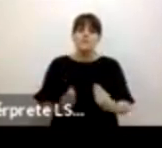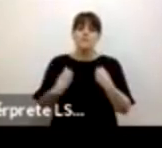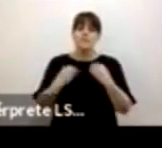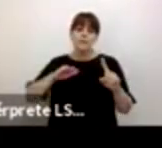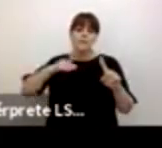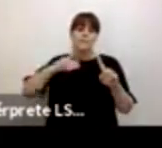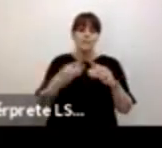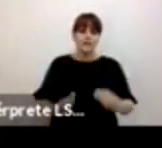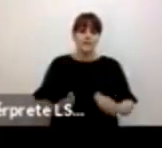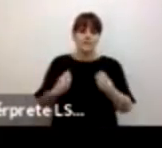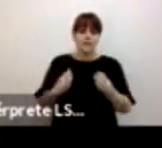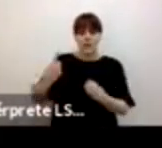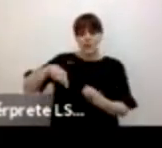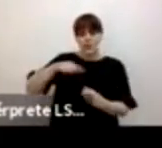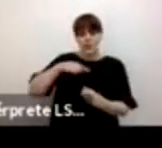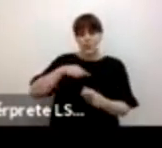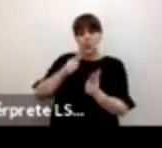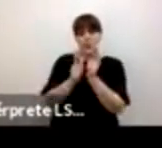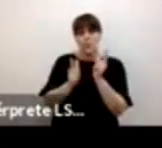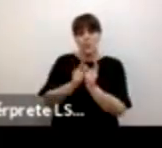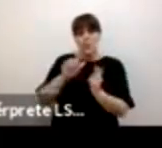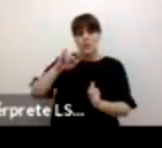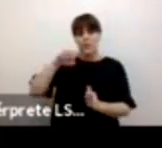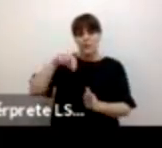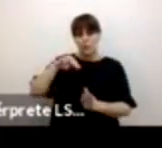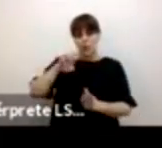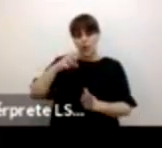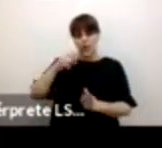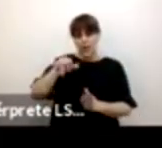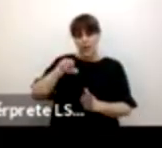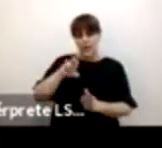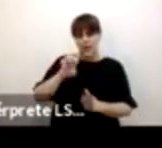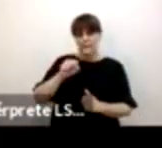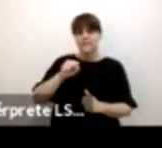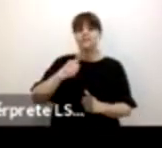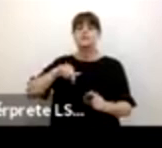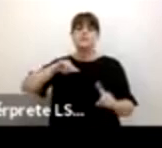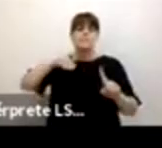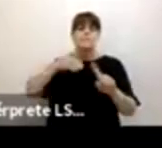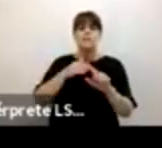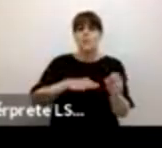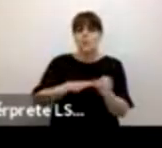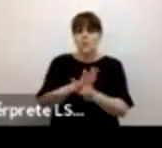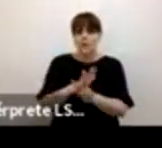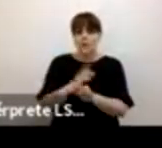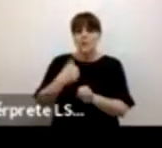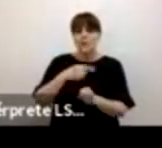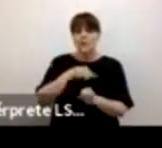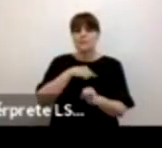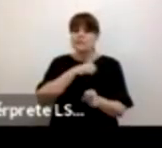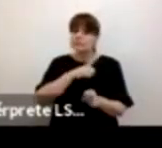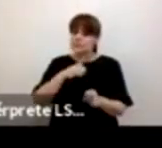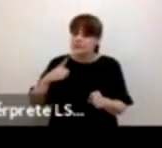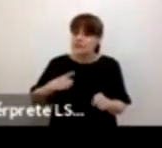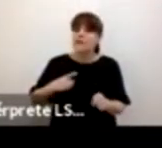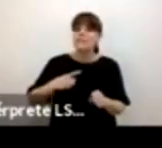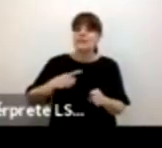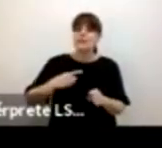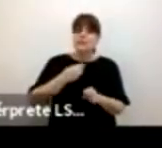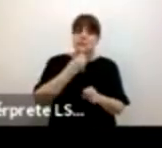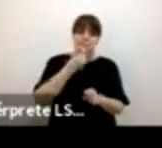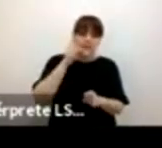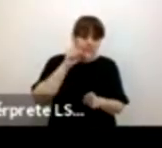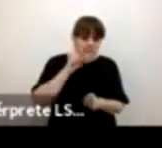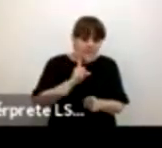mujeres es una prioridad fundamental recuperar y trabajar sobre el derecho de las niñas en este